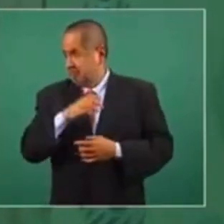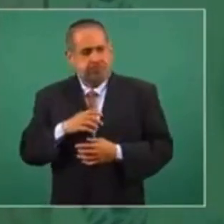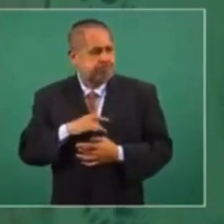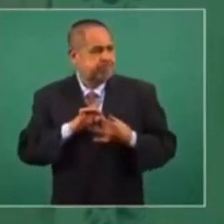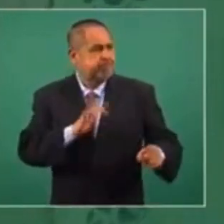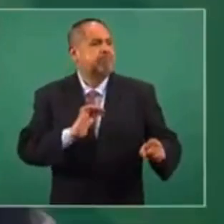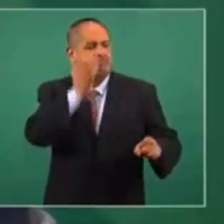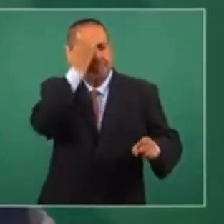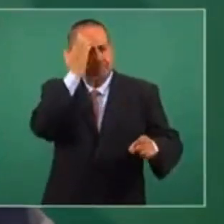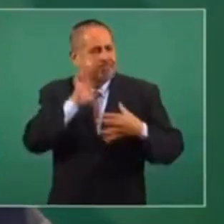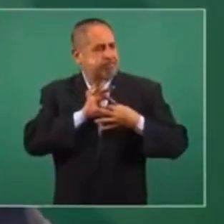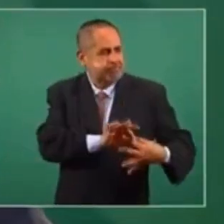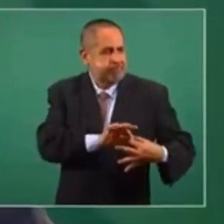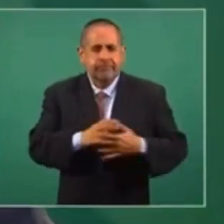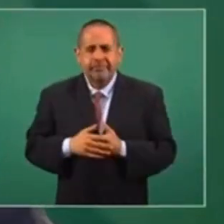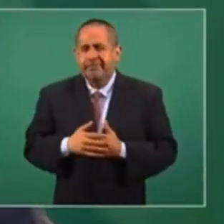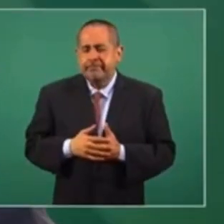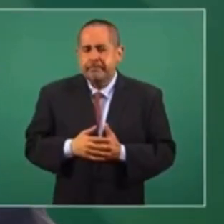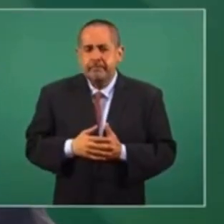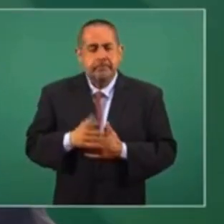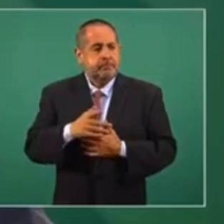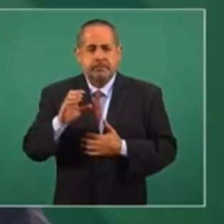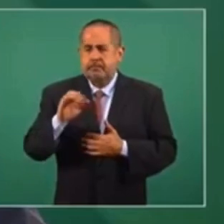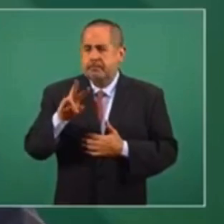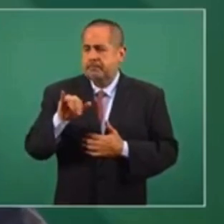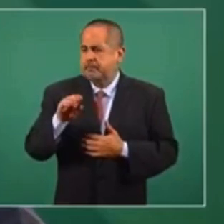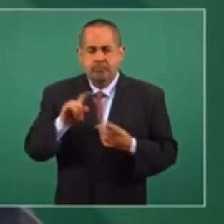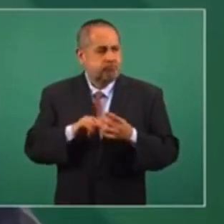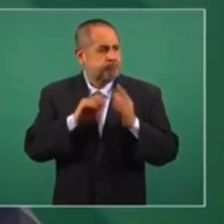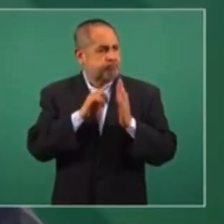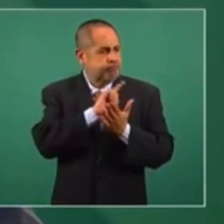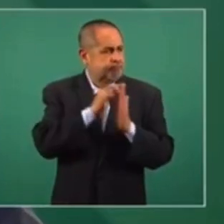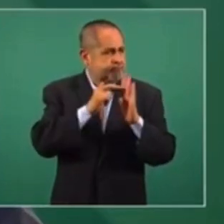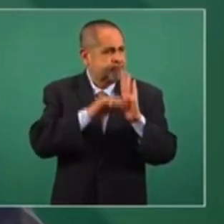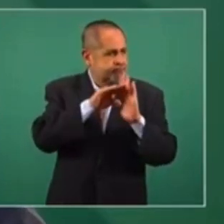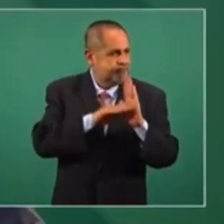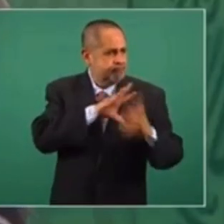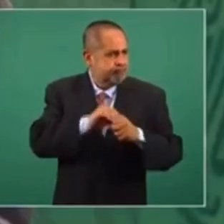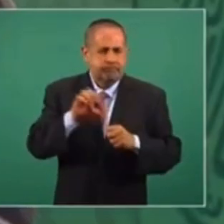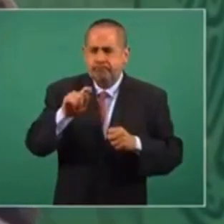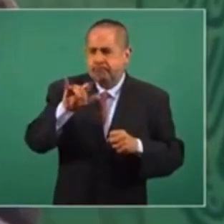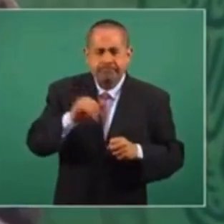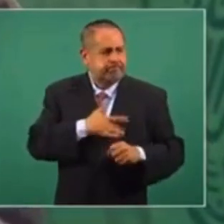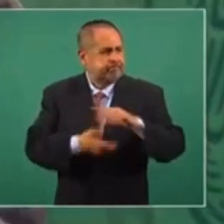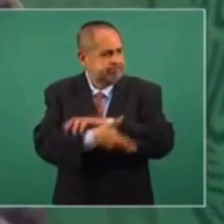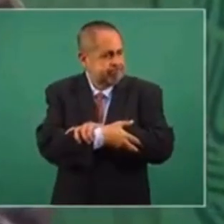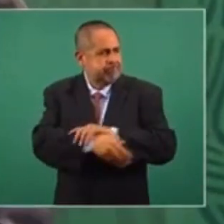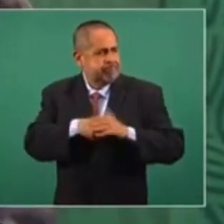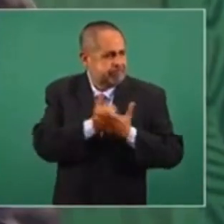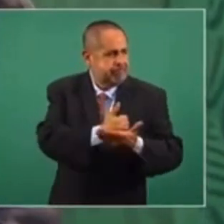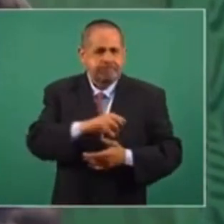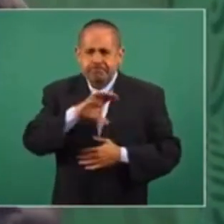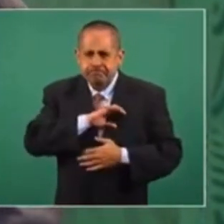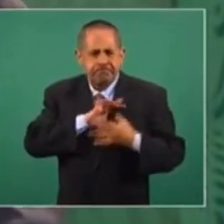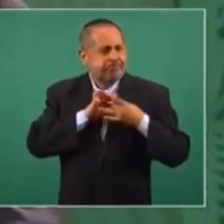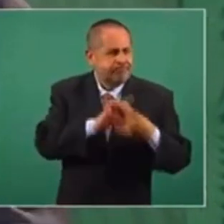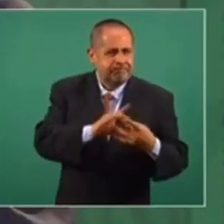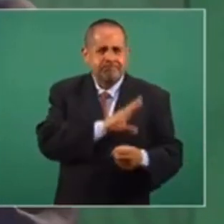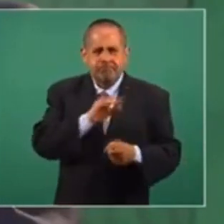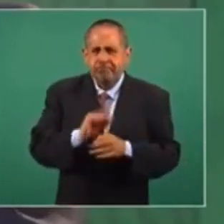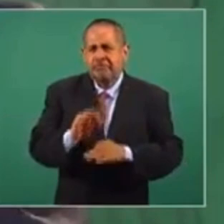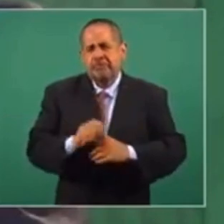donde se afiance el civismo, la ética, la fraternidad, el amor al prójimo,